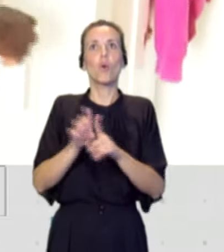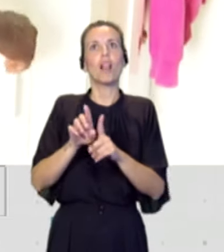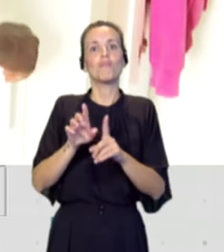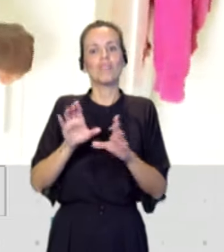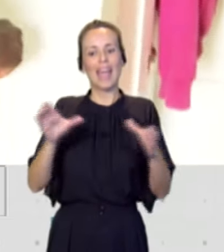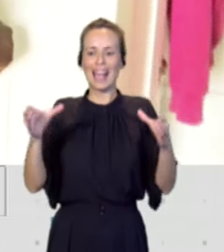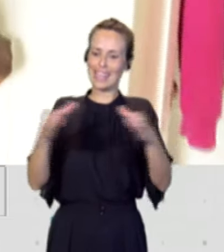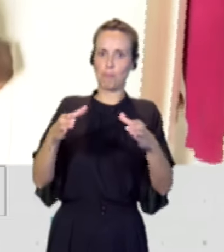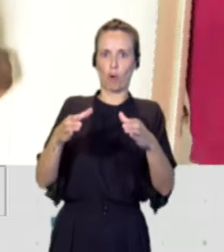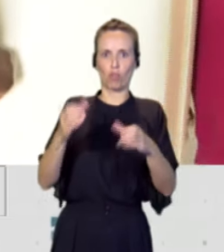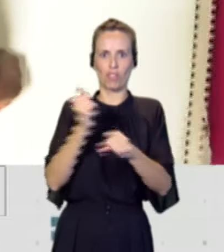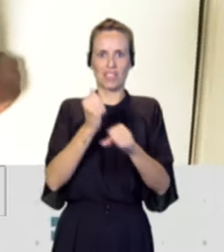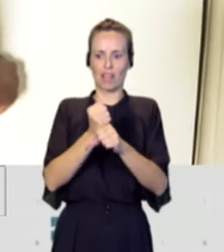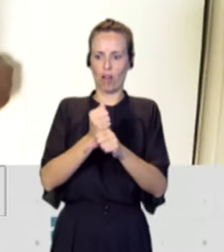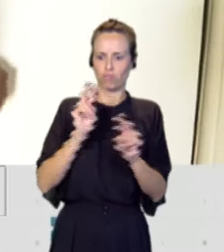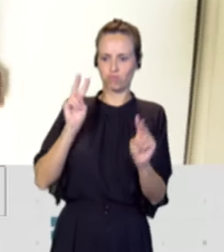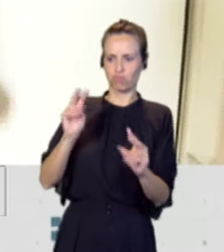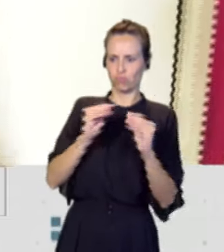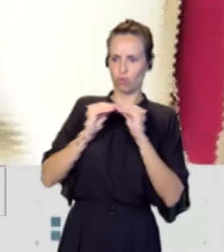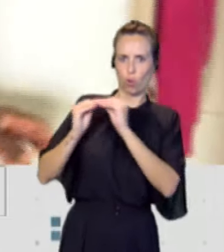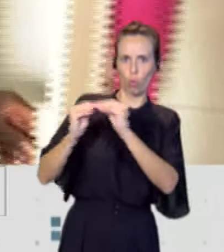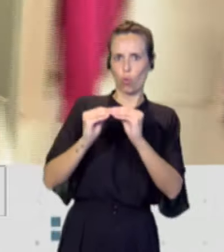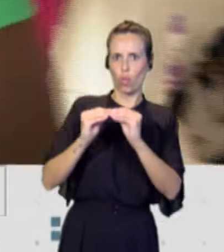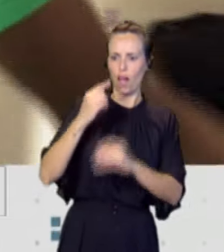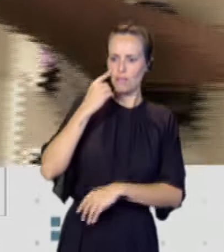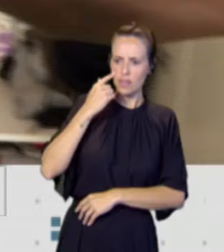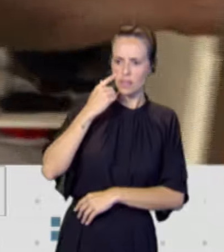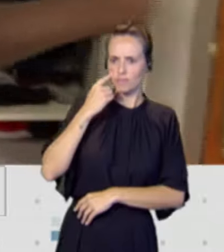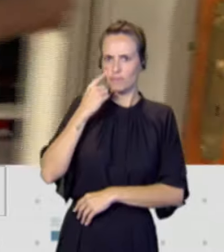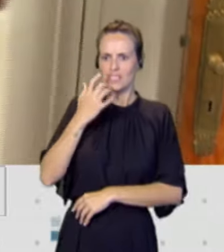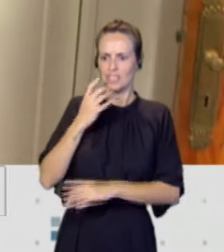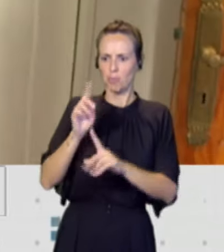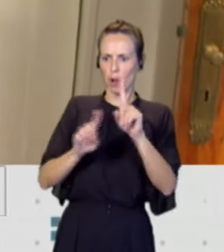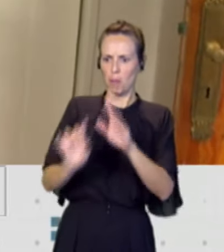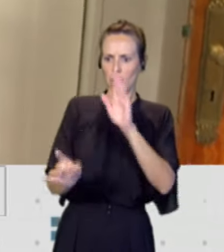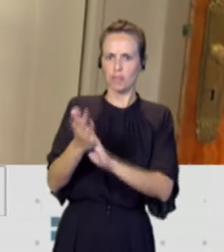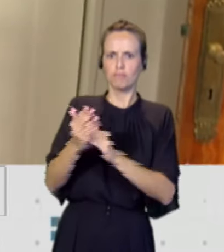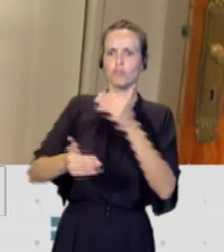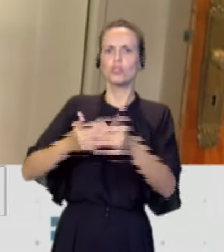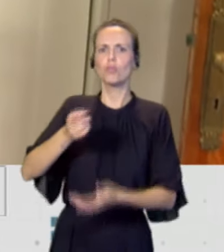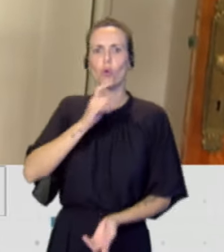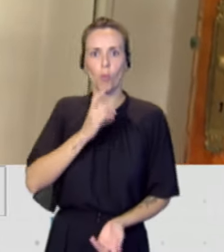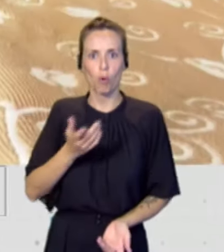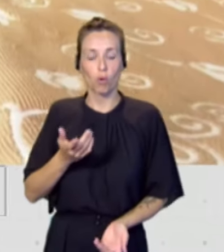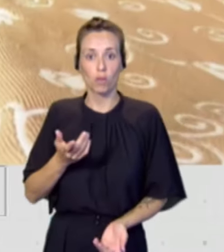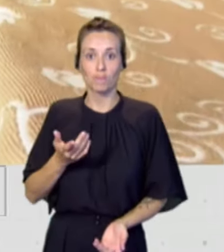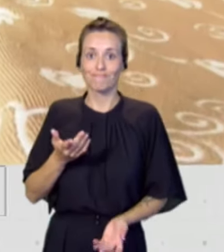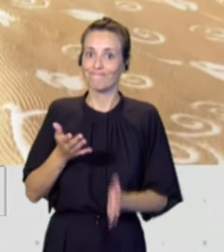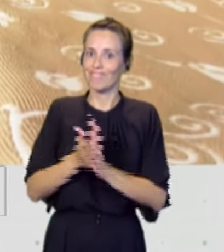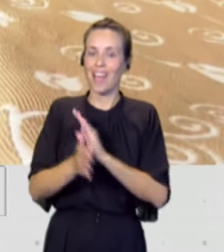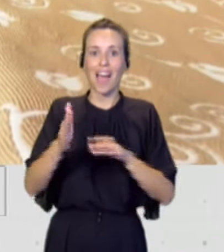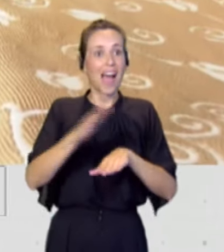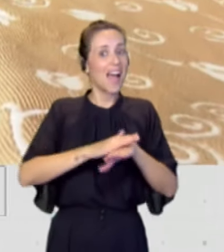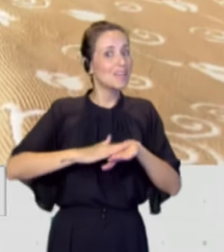sobre cómo hay que proceder. La administración debe dotar a sí